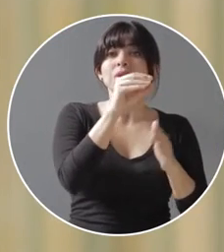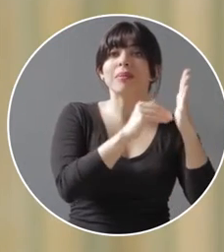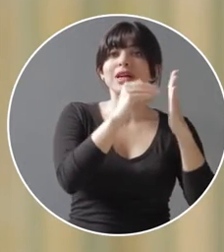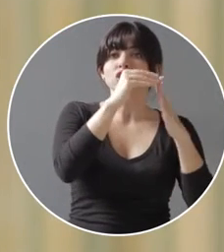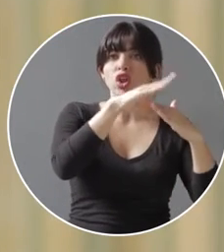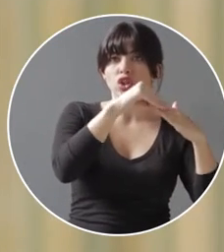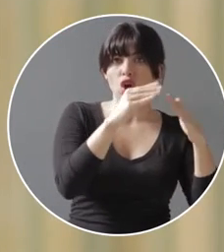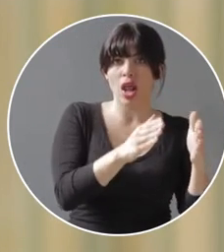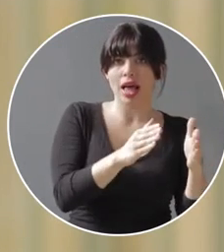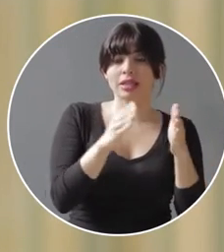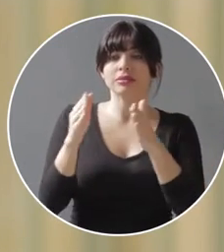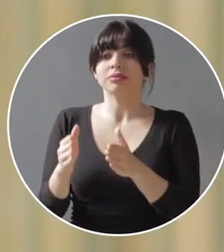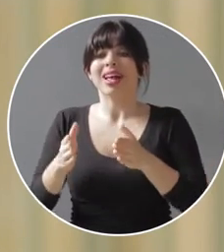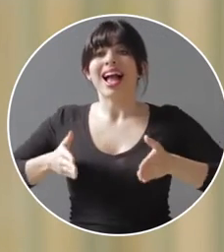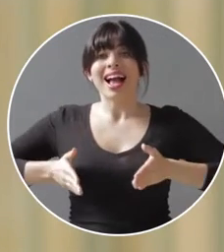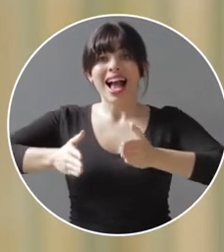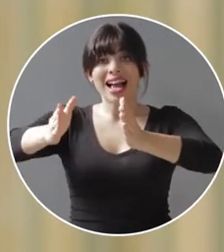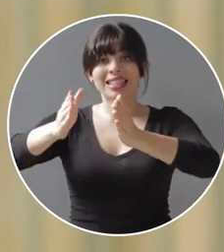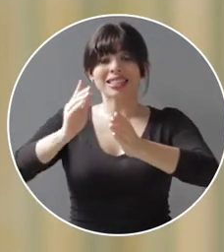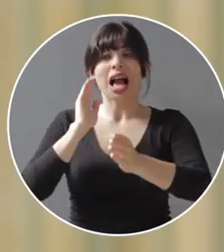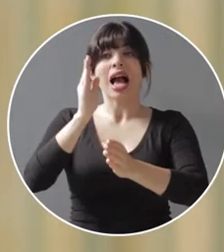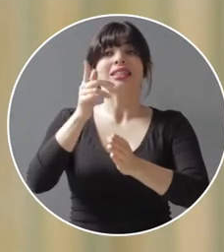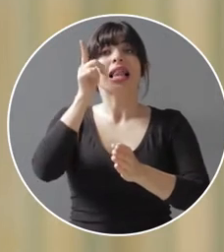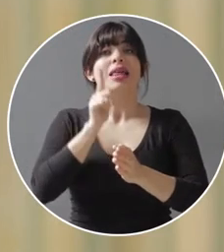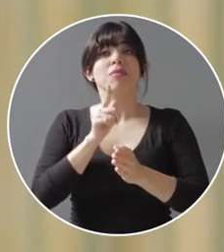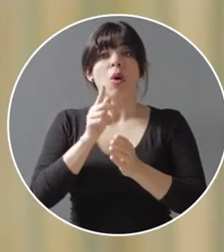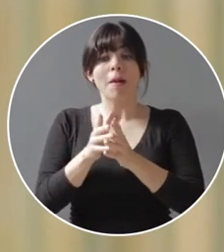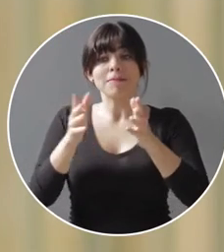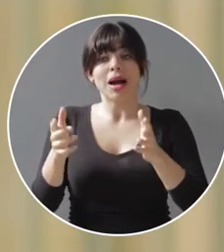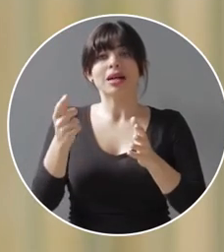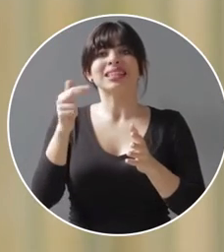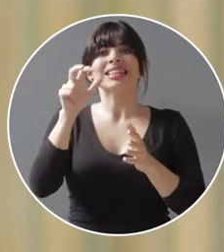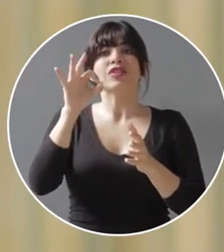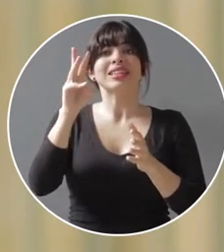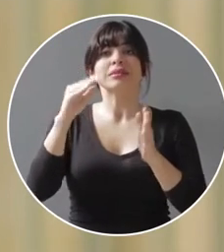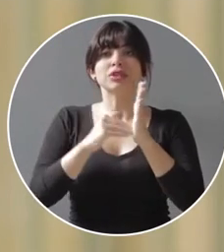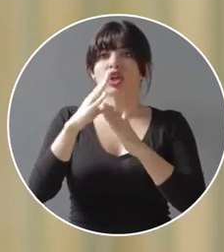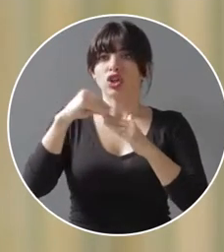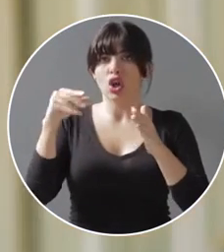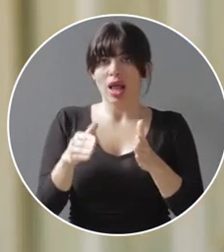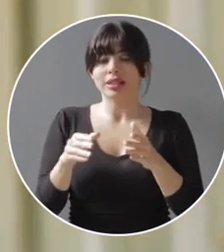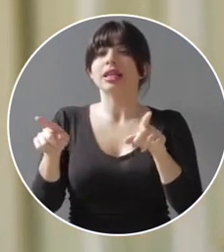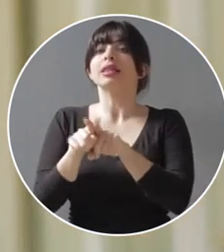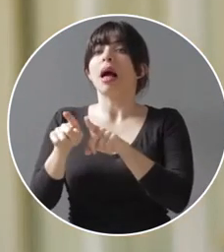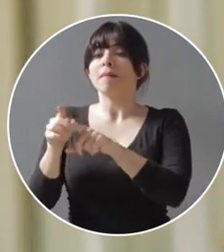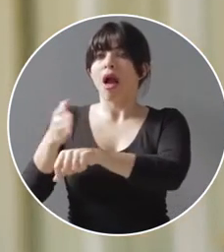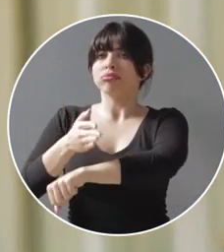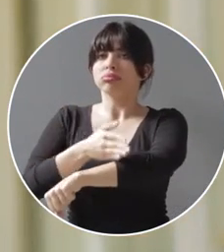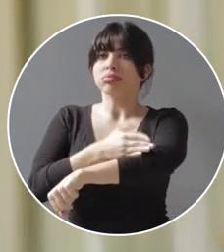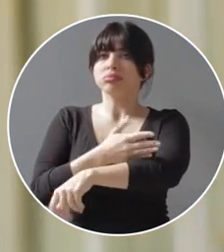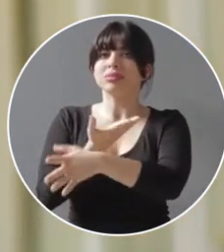millones de dólares y la ampliación de la carretera a Limón por 396 millones de dólares. También hay